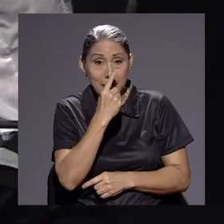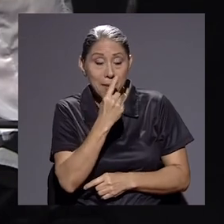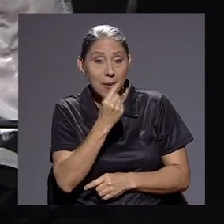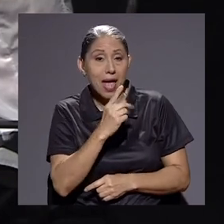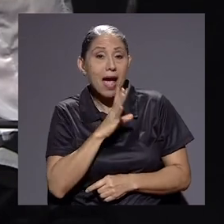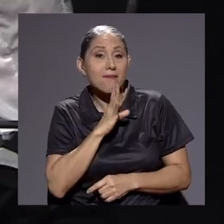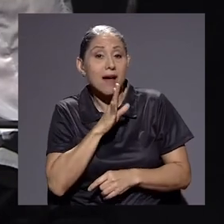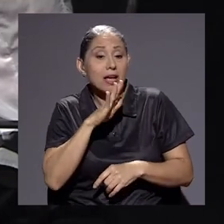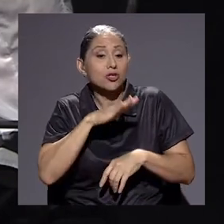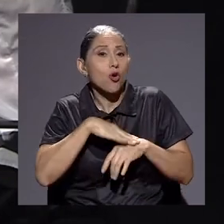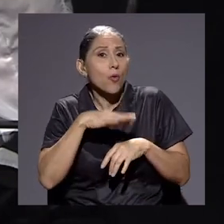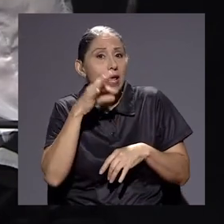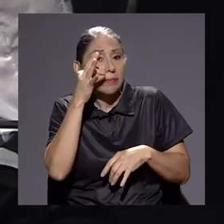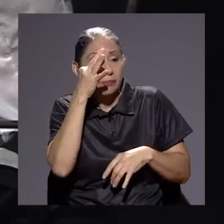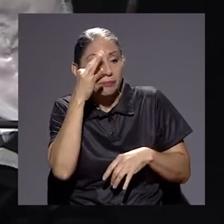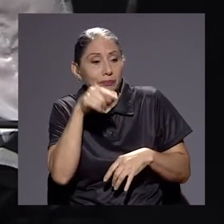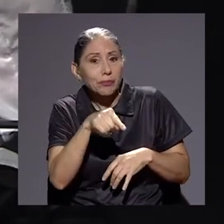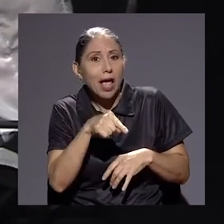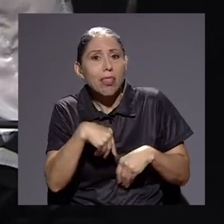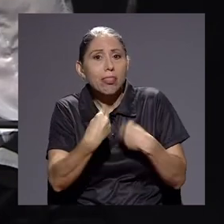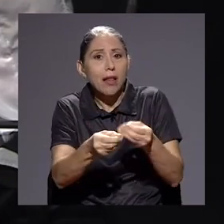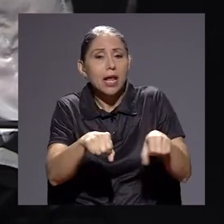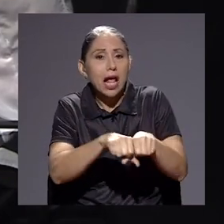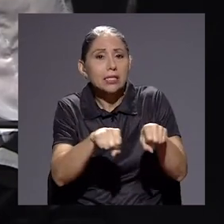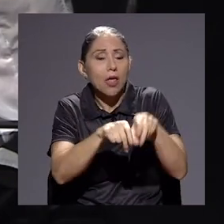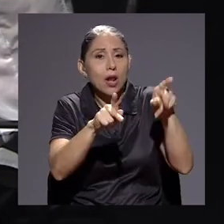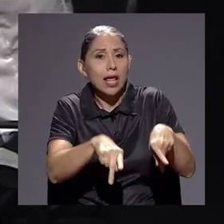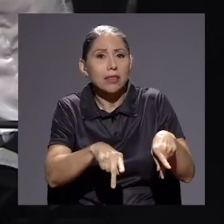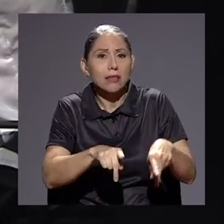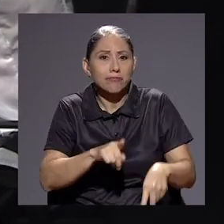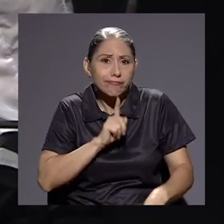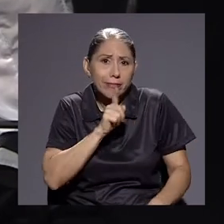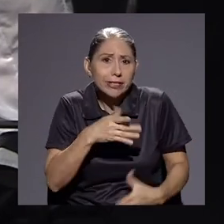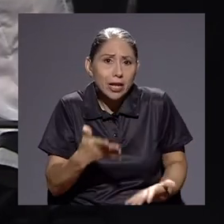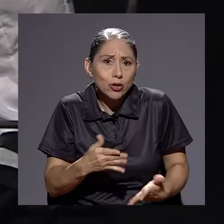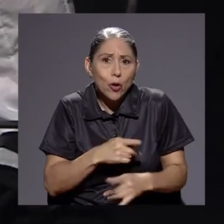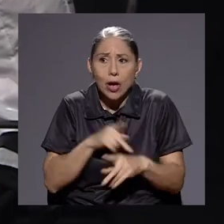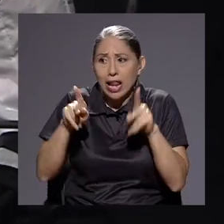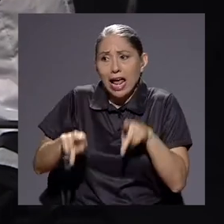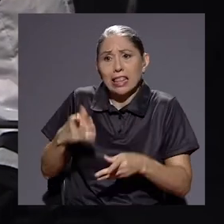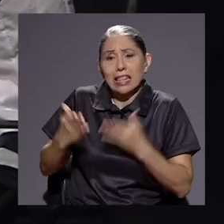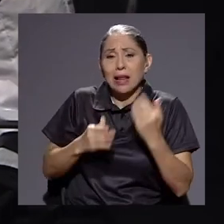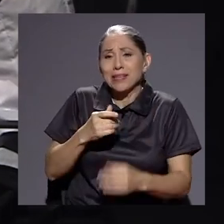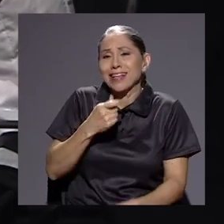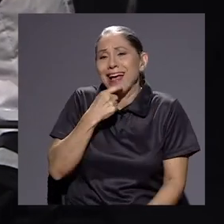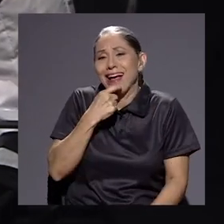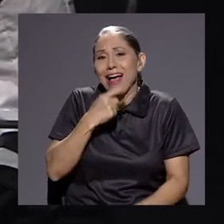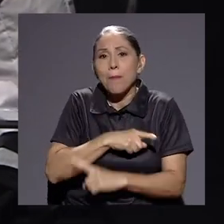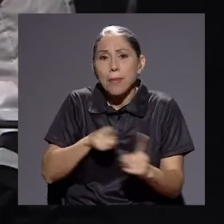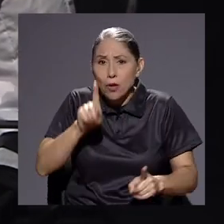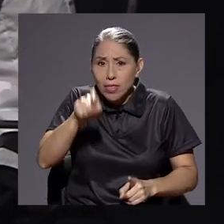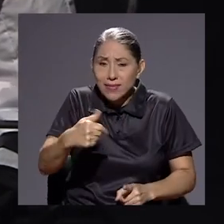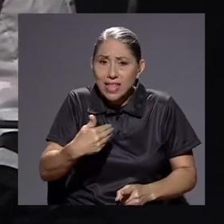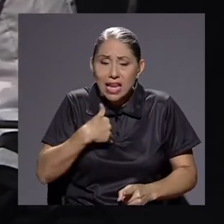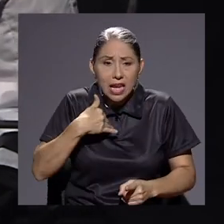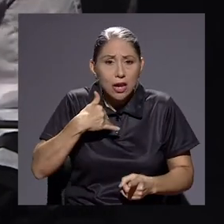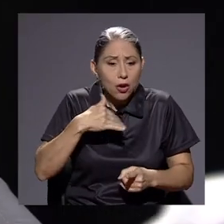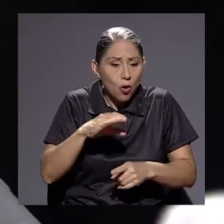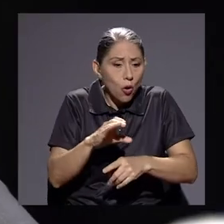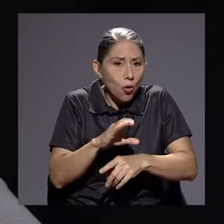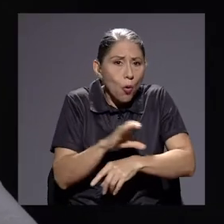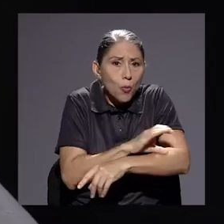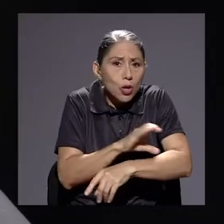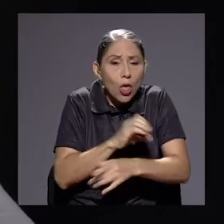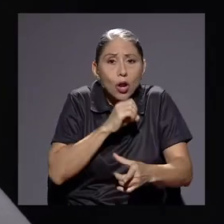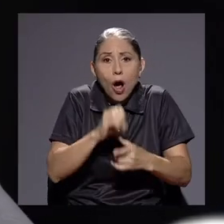se pueden burlar, pero es cierto que la gente tenga computadora o tenga alguna forma para poder recibir lecciones es fundamental. Casi